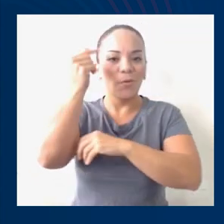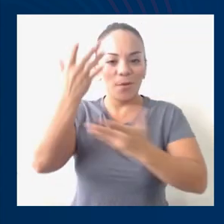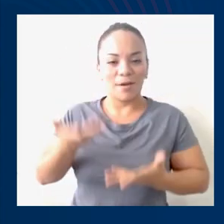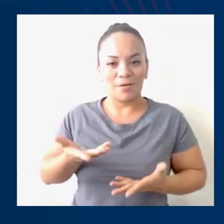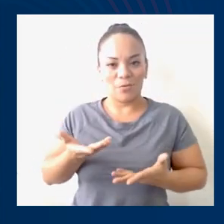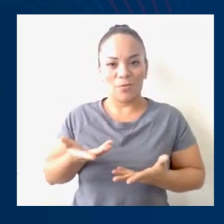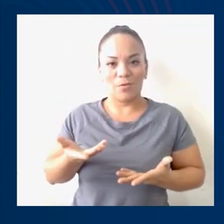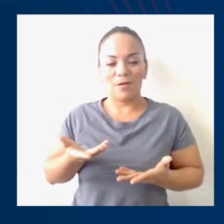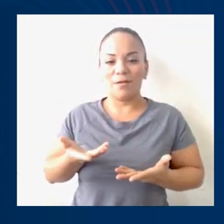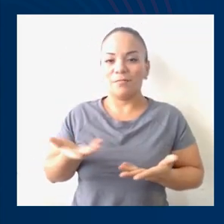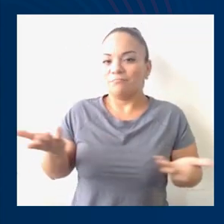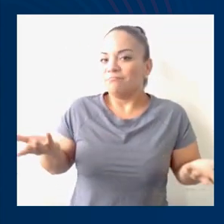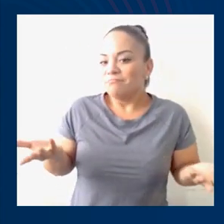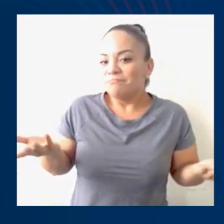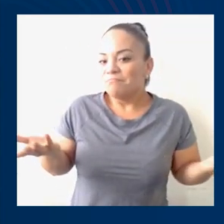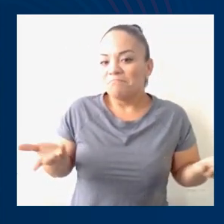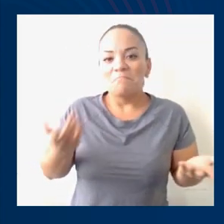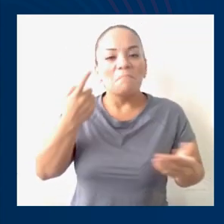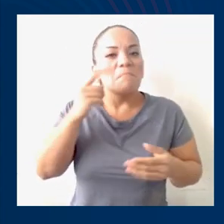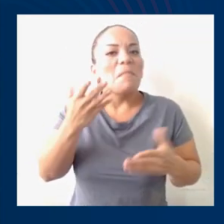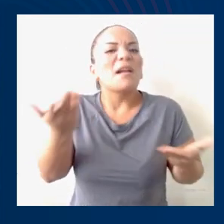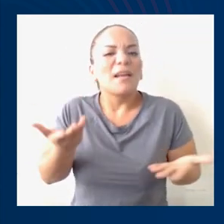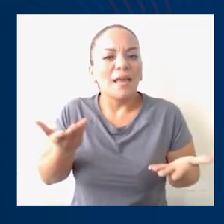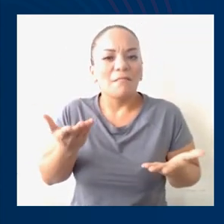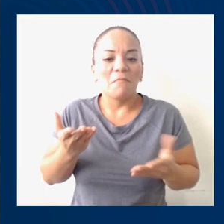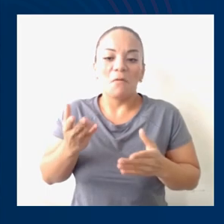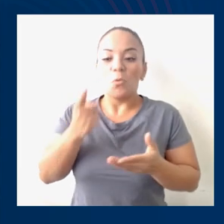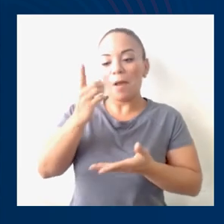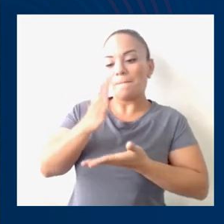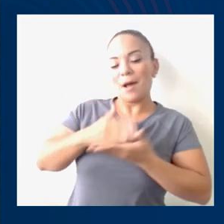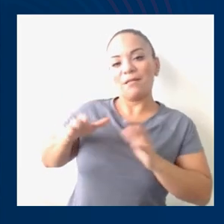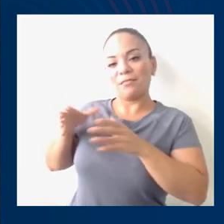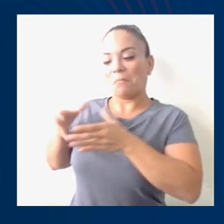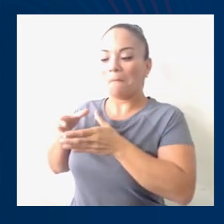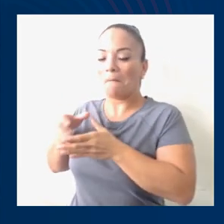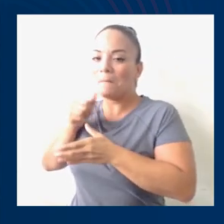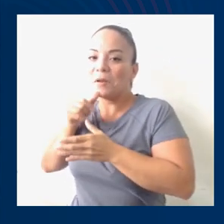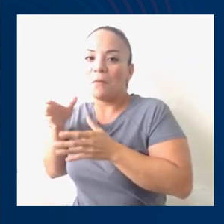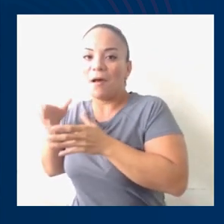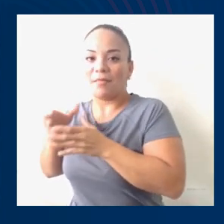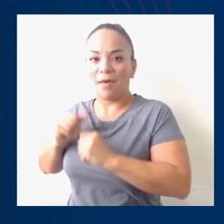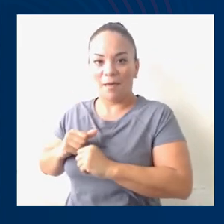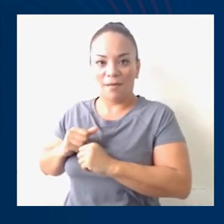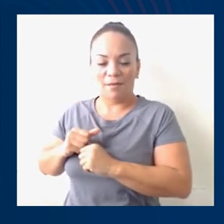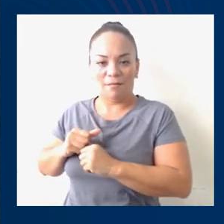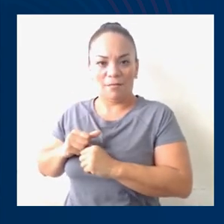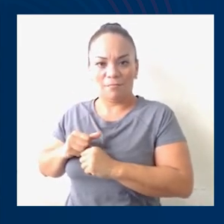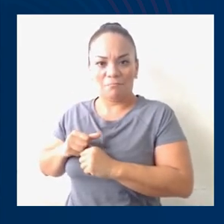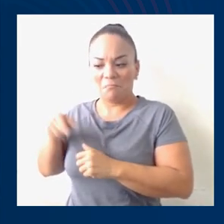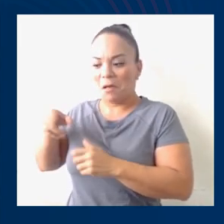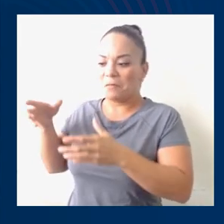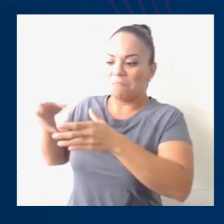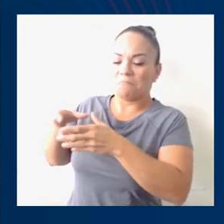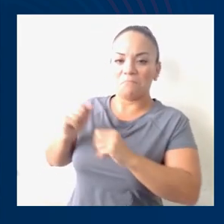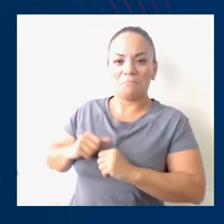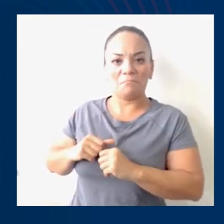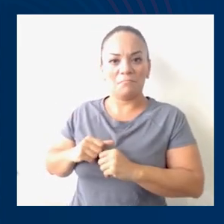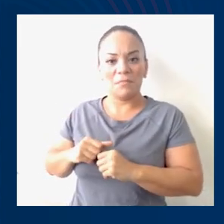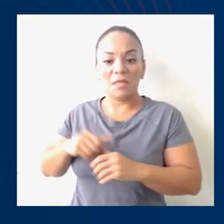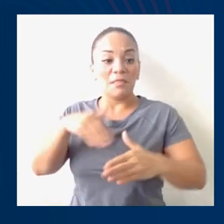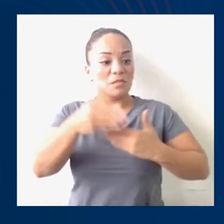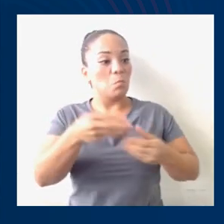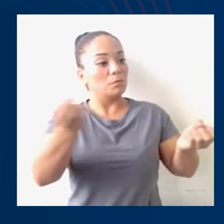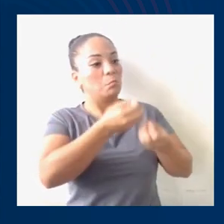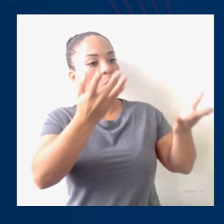al Consejo de Gobierno a montar lo que les decía de una parte aséptica, una parte que no